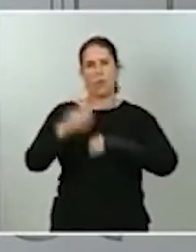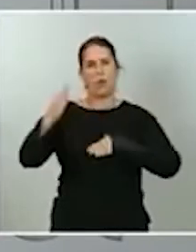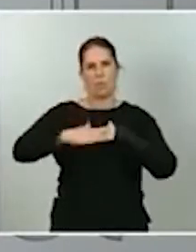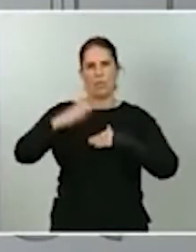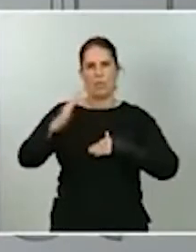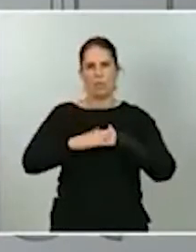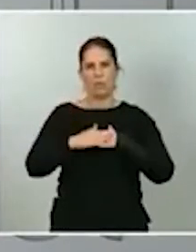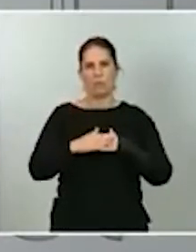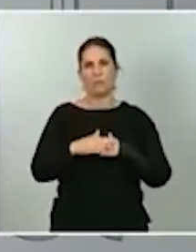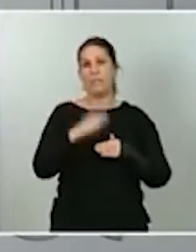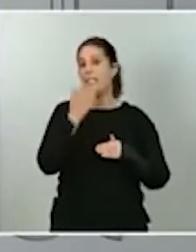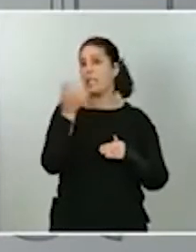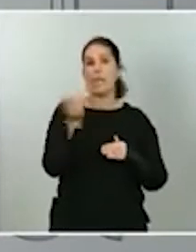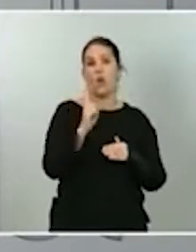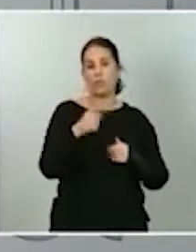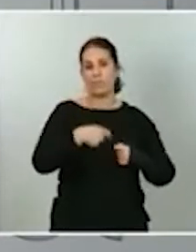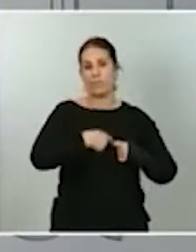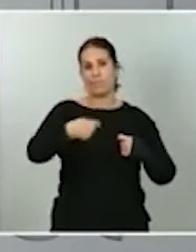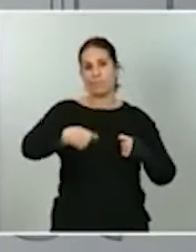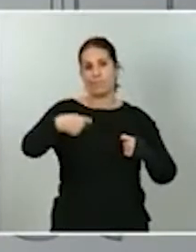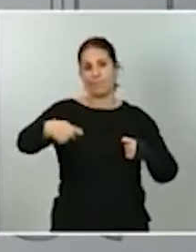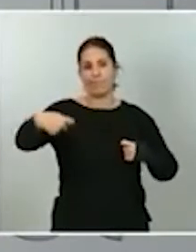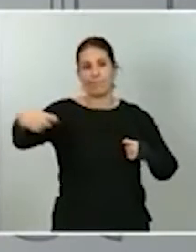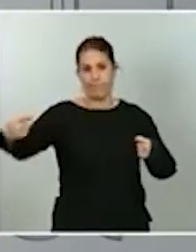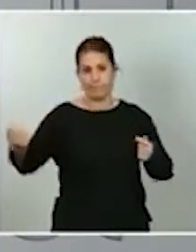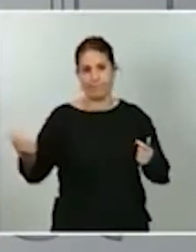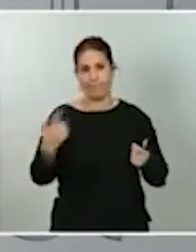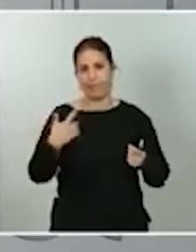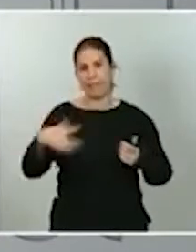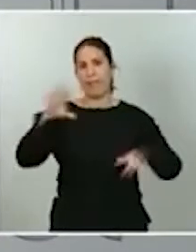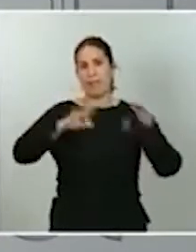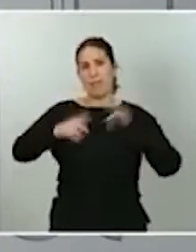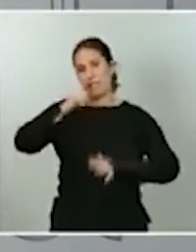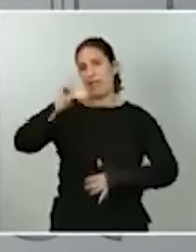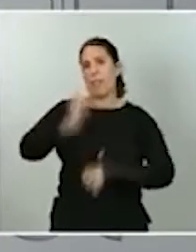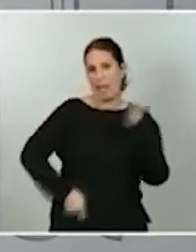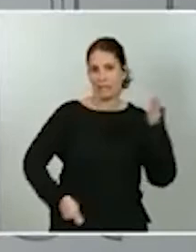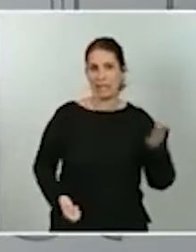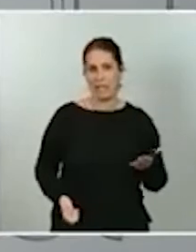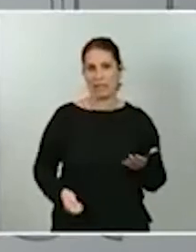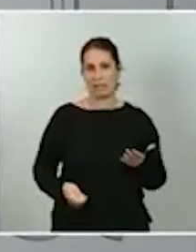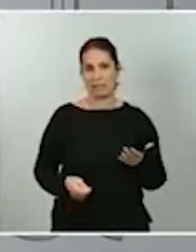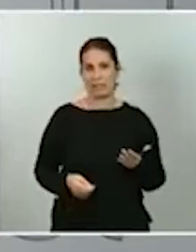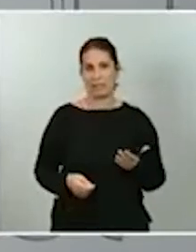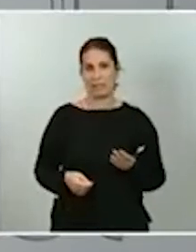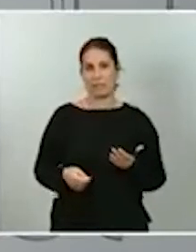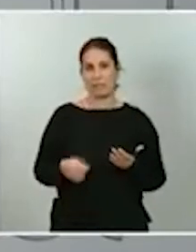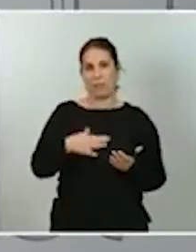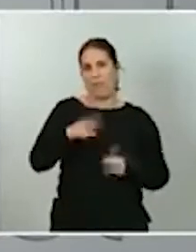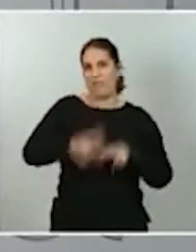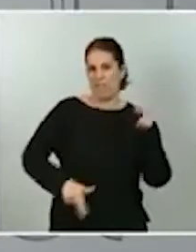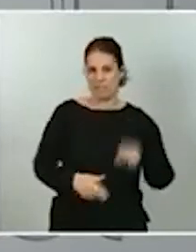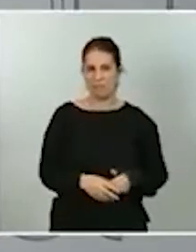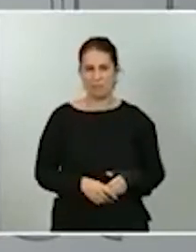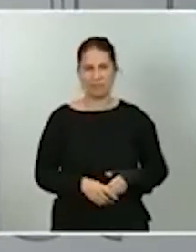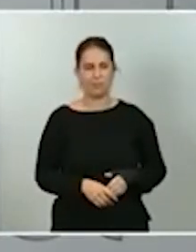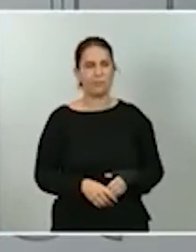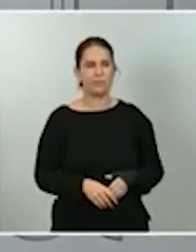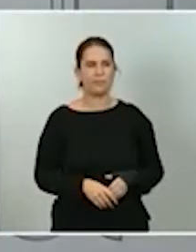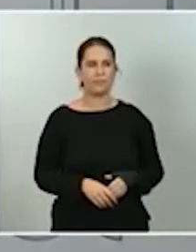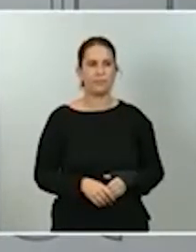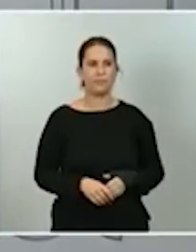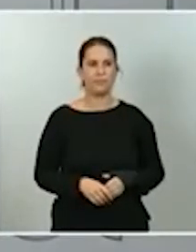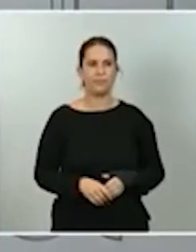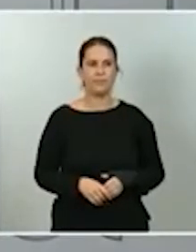en el tiempo y conllevan decisiones más drásticas que las que originalmente se podían haber adoptado. Por tanto, cuando presentemos